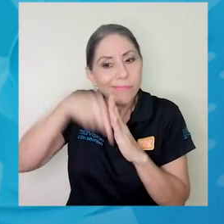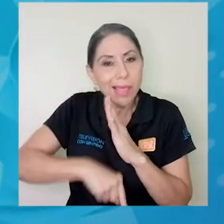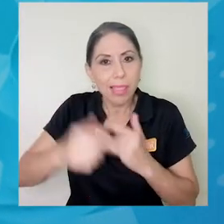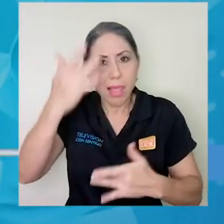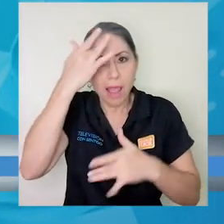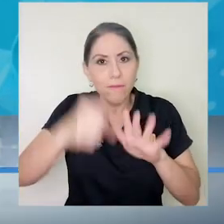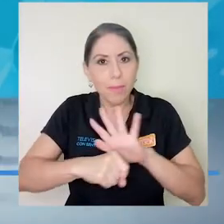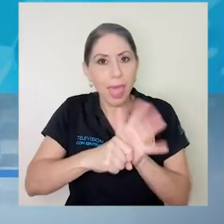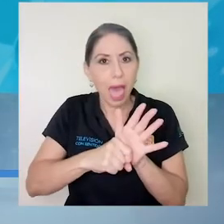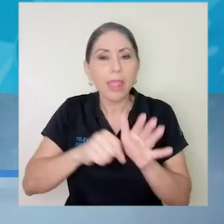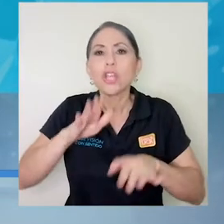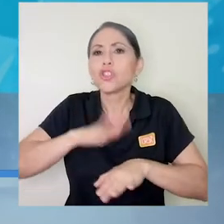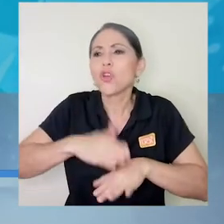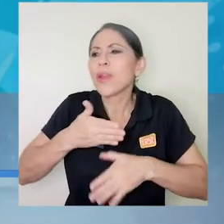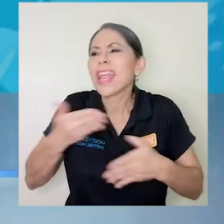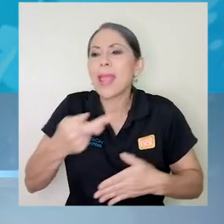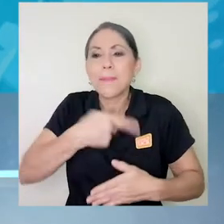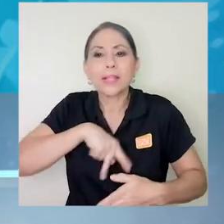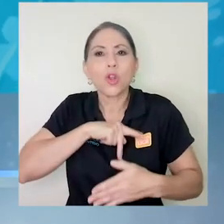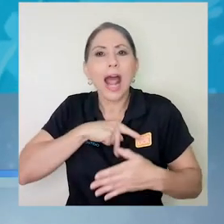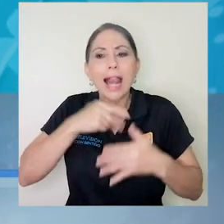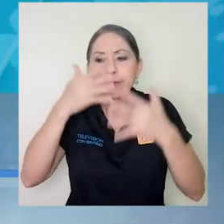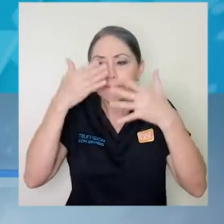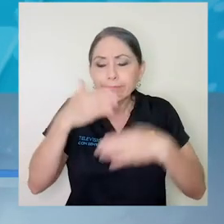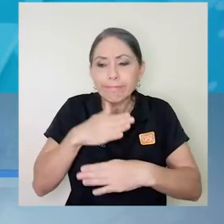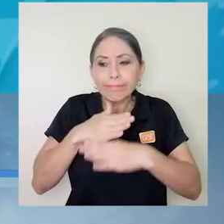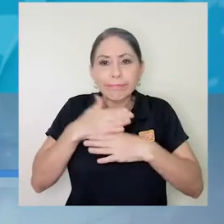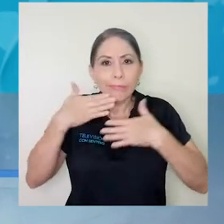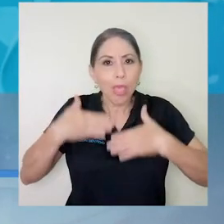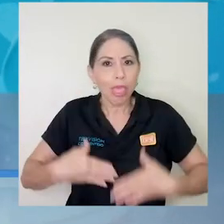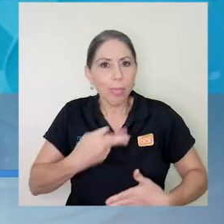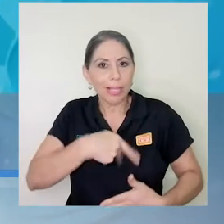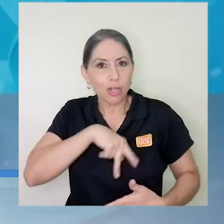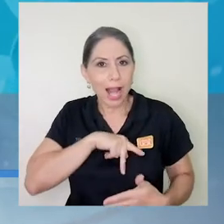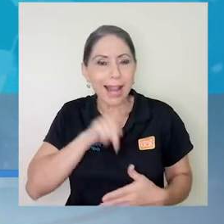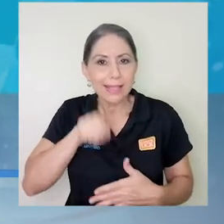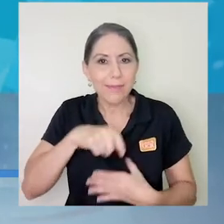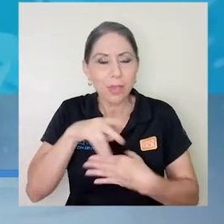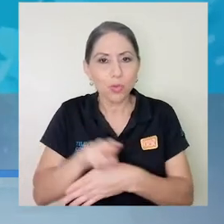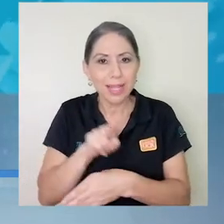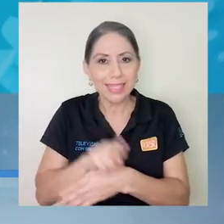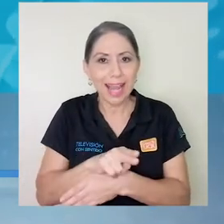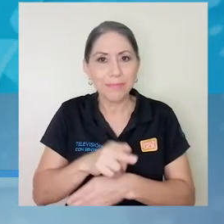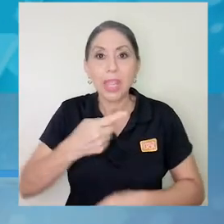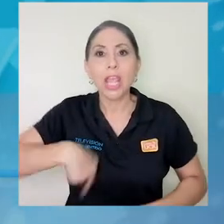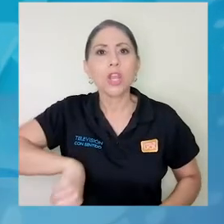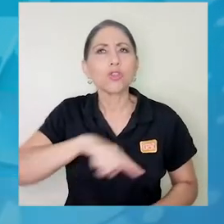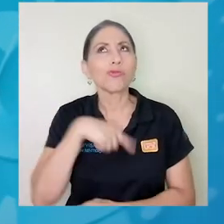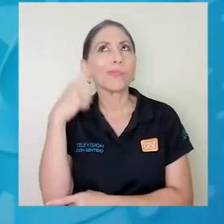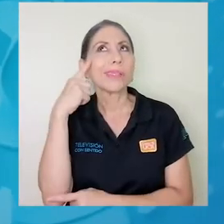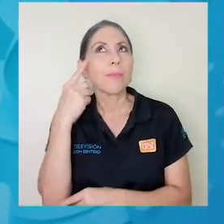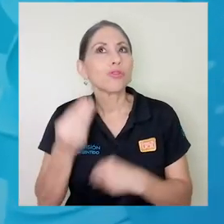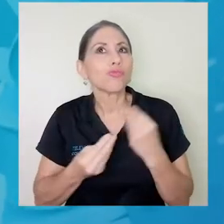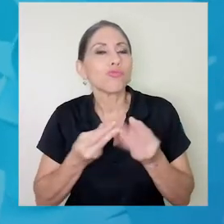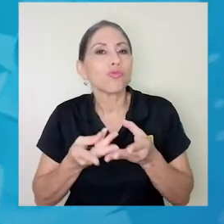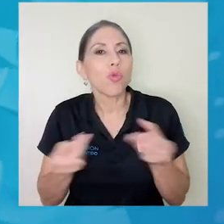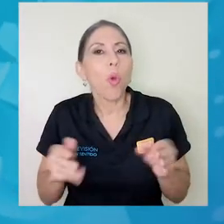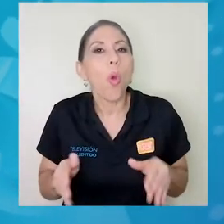enfermedad, acerca del equipo de protección personal que se debe utilizar y una de las posibilidades que nosotros encontramos fue